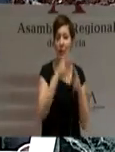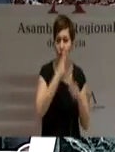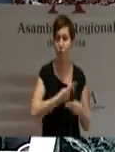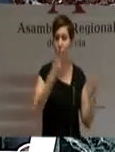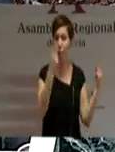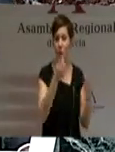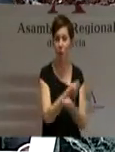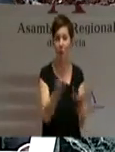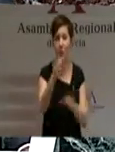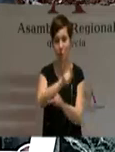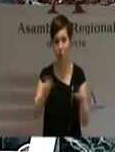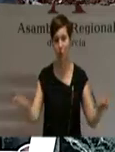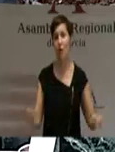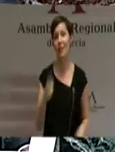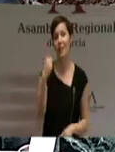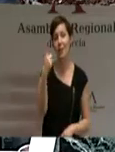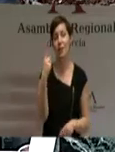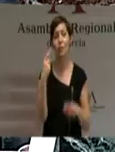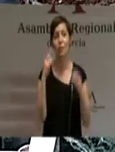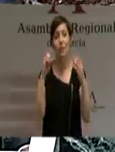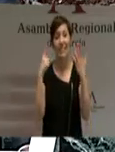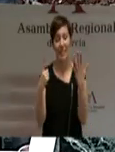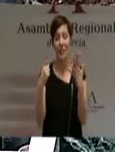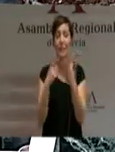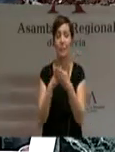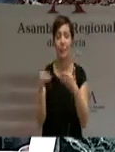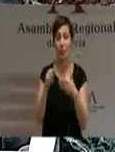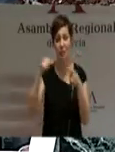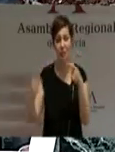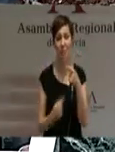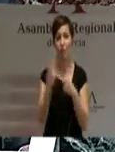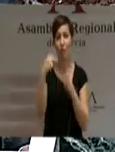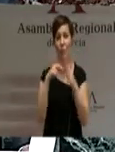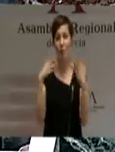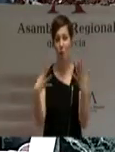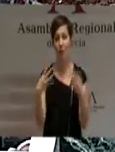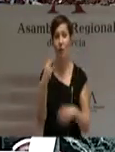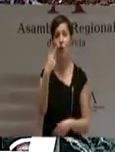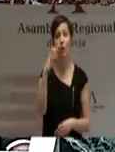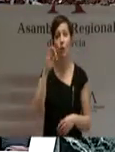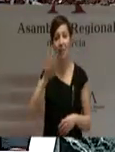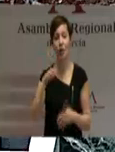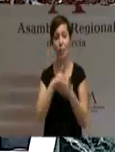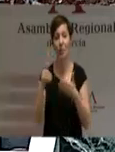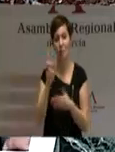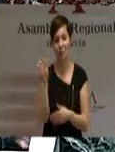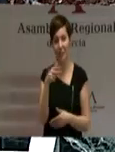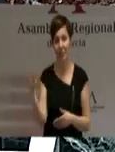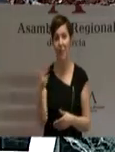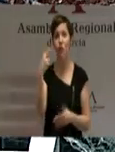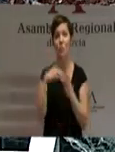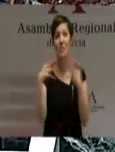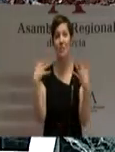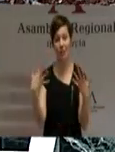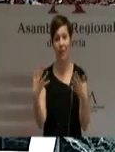cifrados en 606 millones de euros menos en 2009, 205 millones de euros en 2010